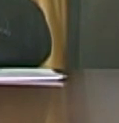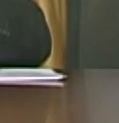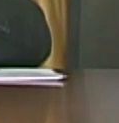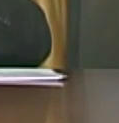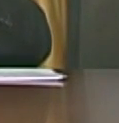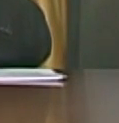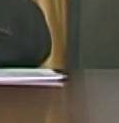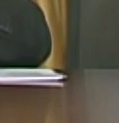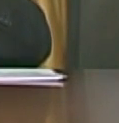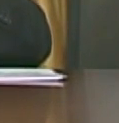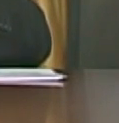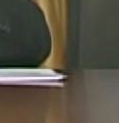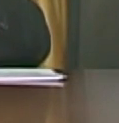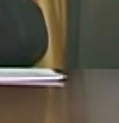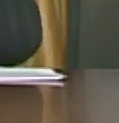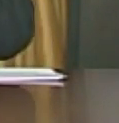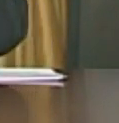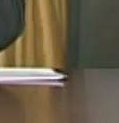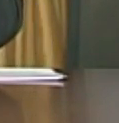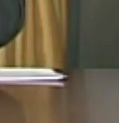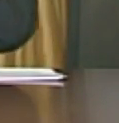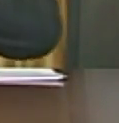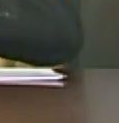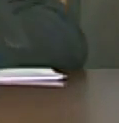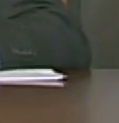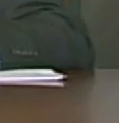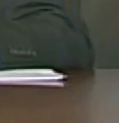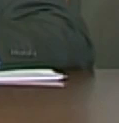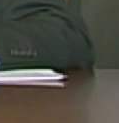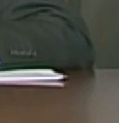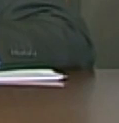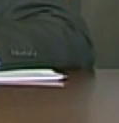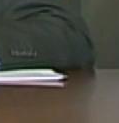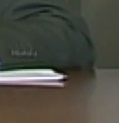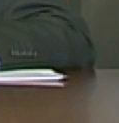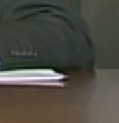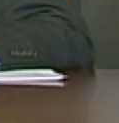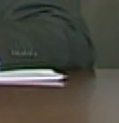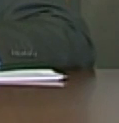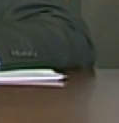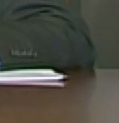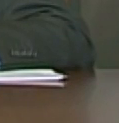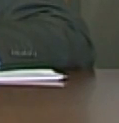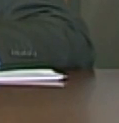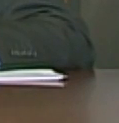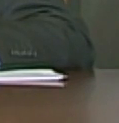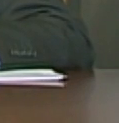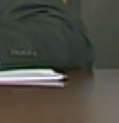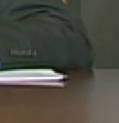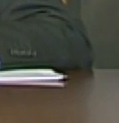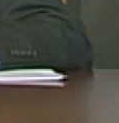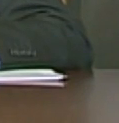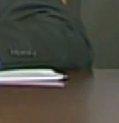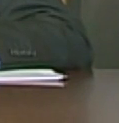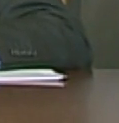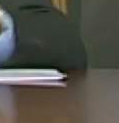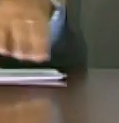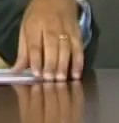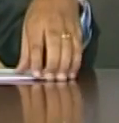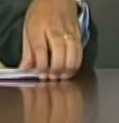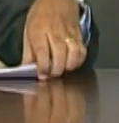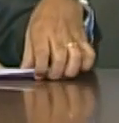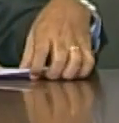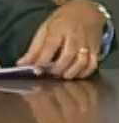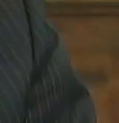flamante ministro de transporte y obras públicas se trata del compañero y colega de trabajo Luis Sauce